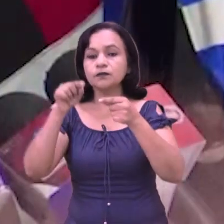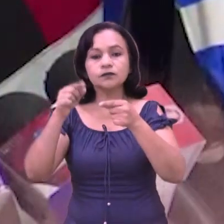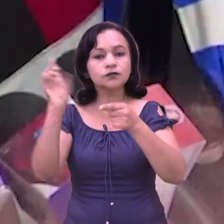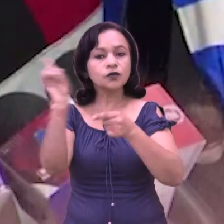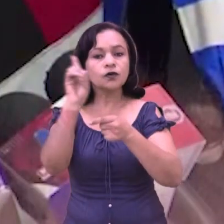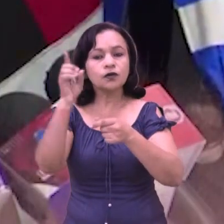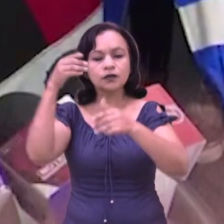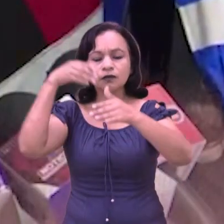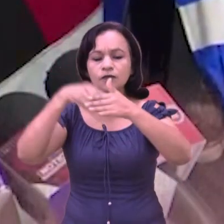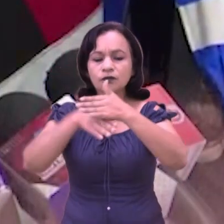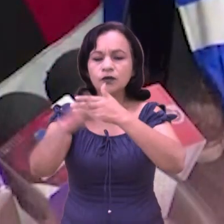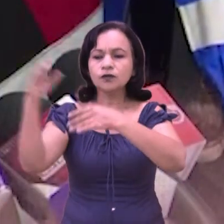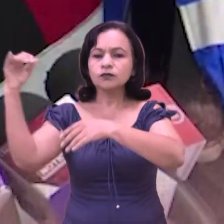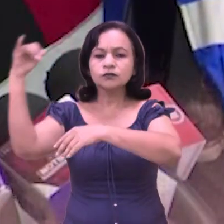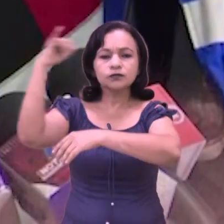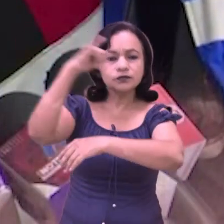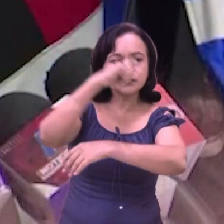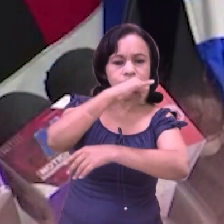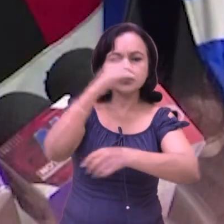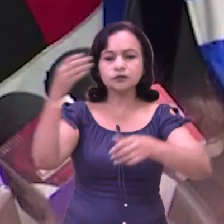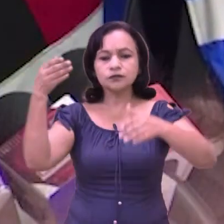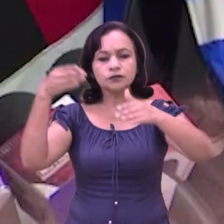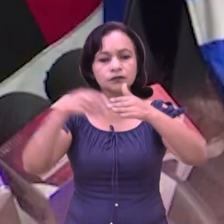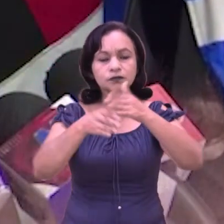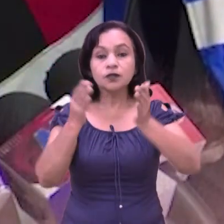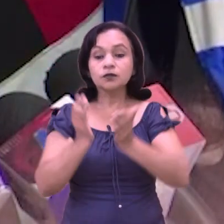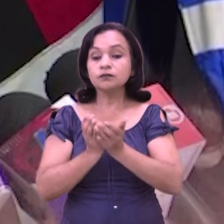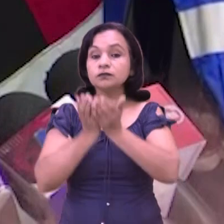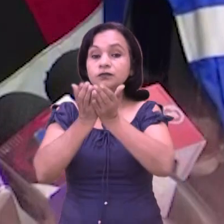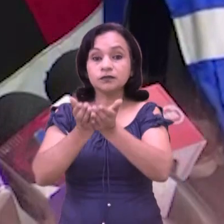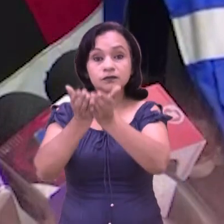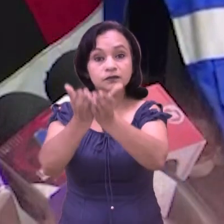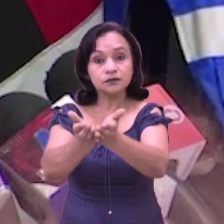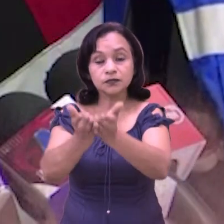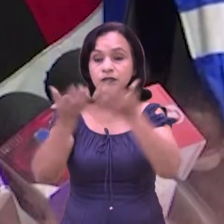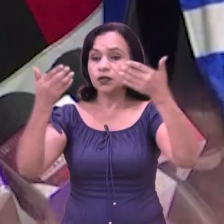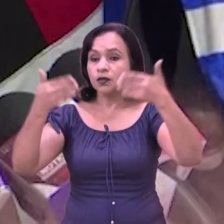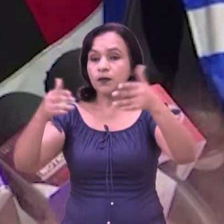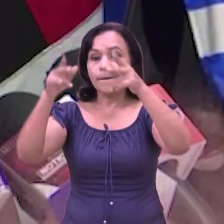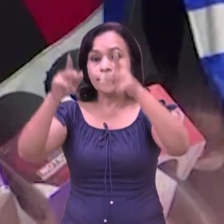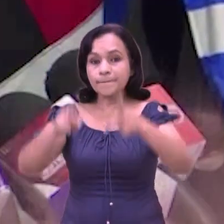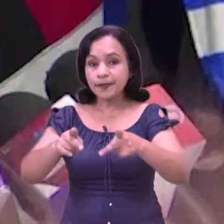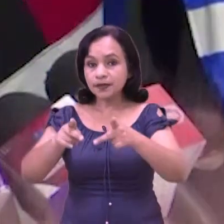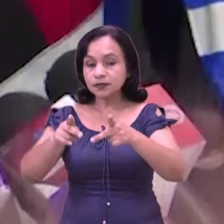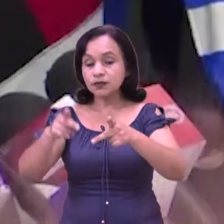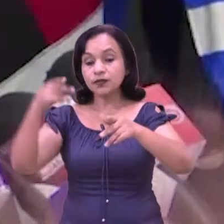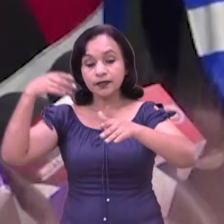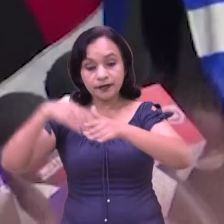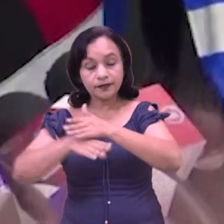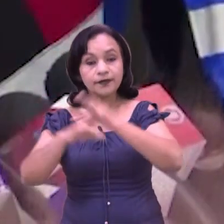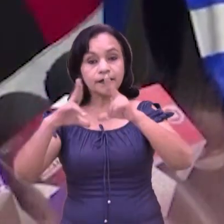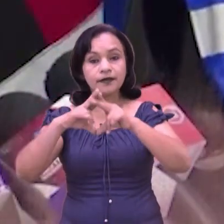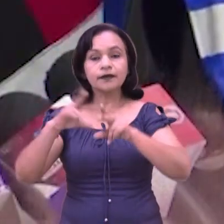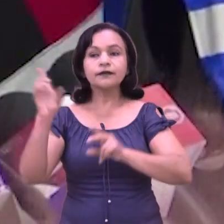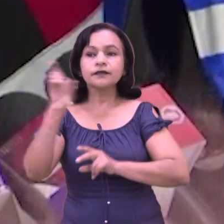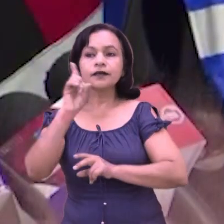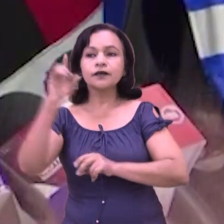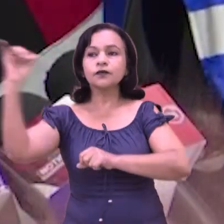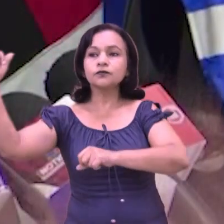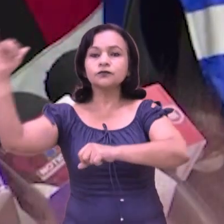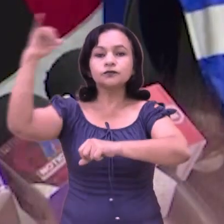puntos de entrada aéreo, terrestre y marítimo y cualquier ciudadano que ingrese a este país,